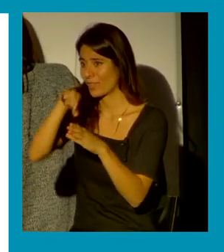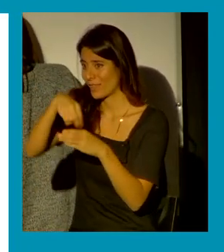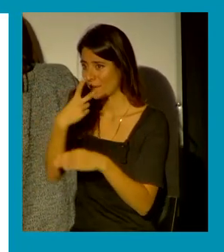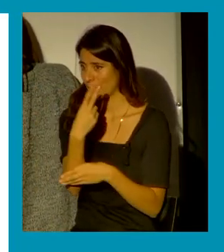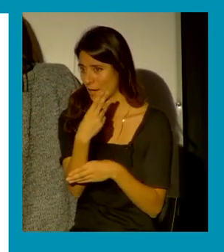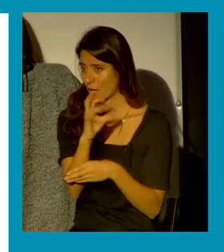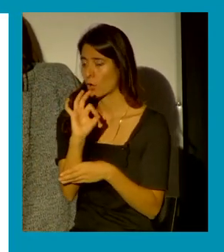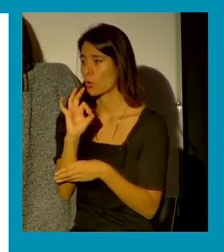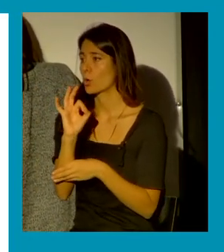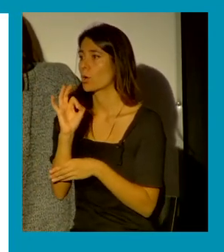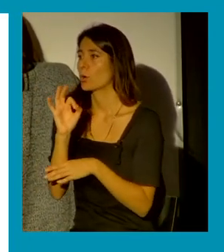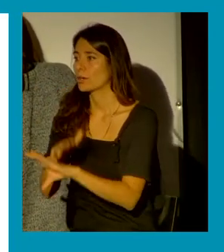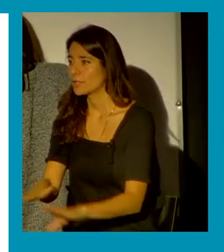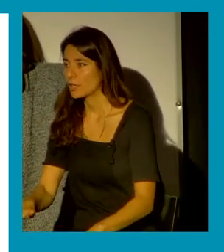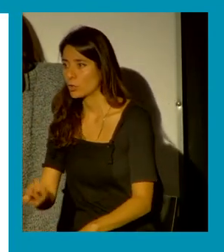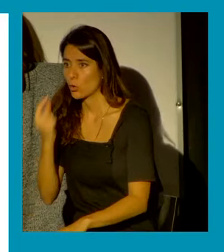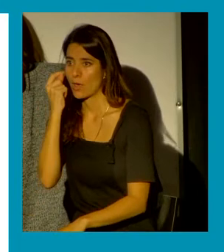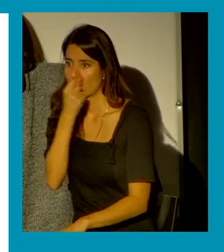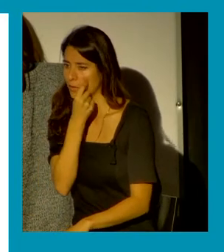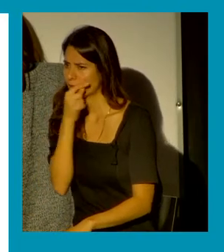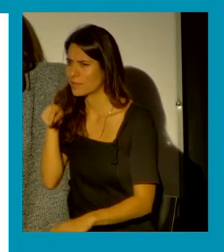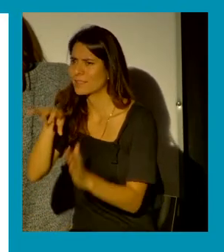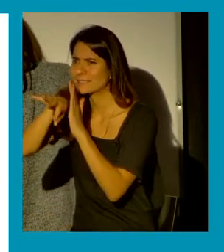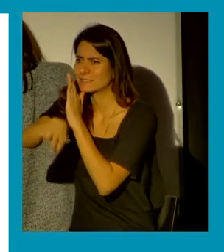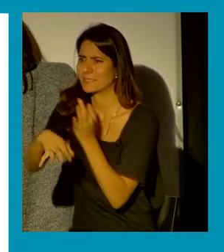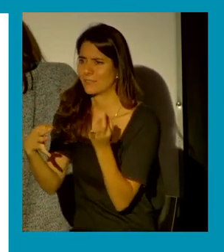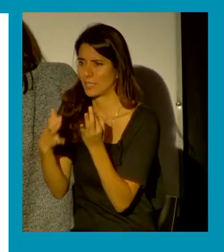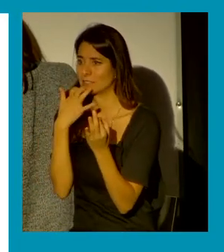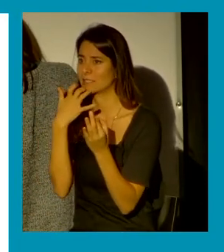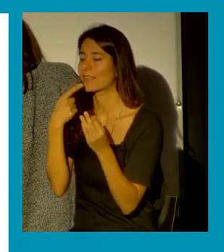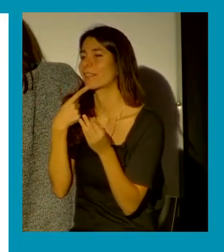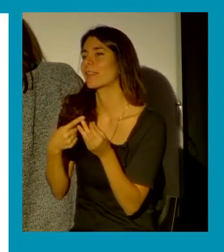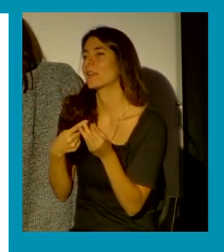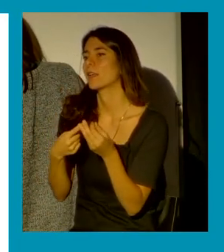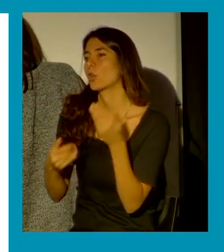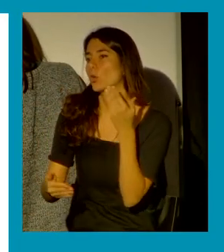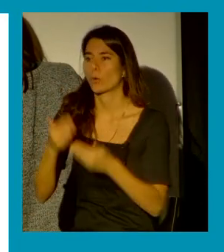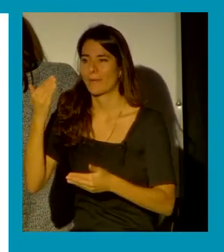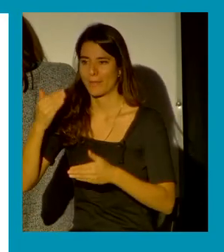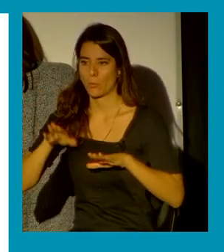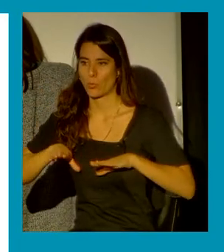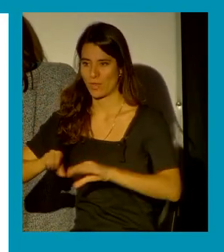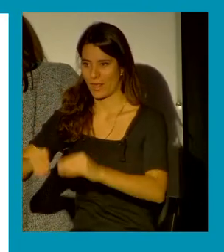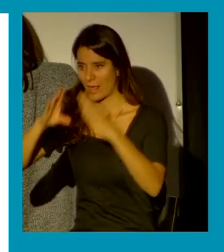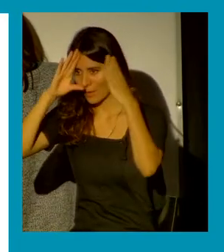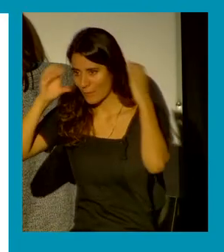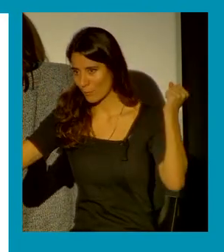niñas o adolescentes ¿qué va a significar? ¿activar los protocolos de la DGAYA?